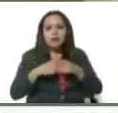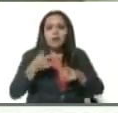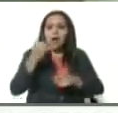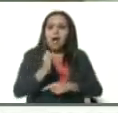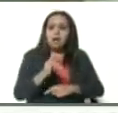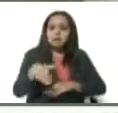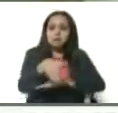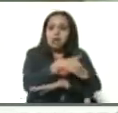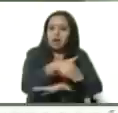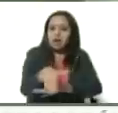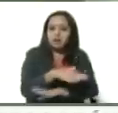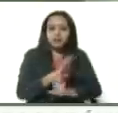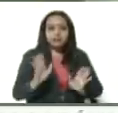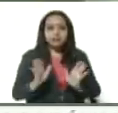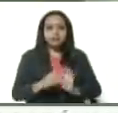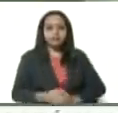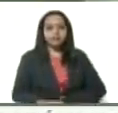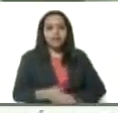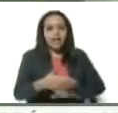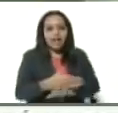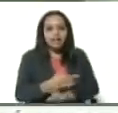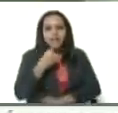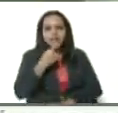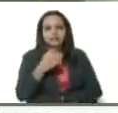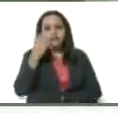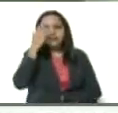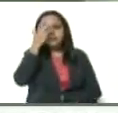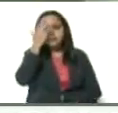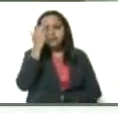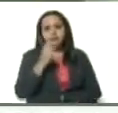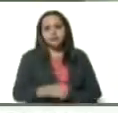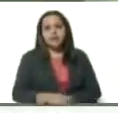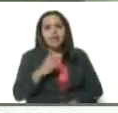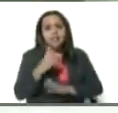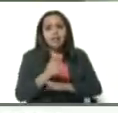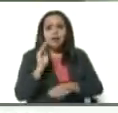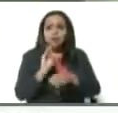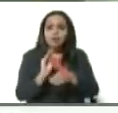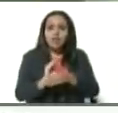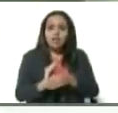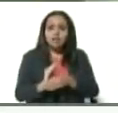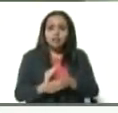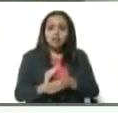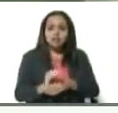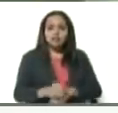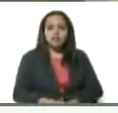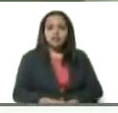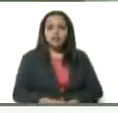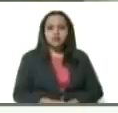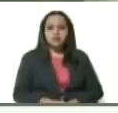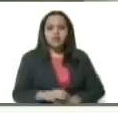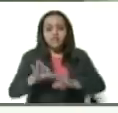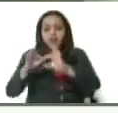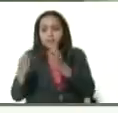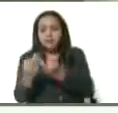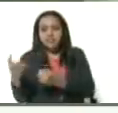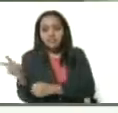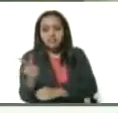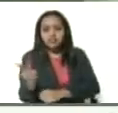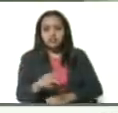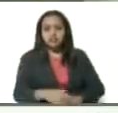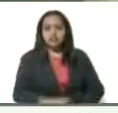ahí. Es lo que yo decía. Hay que cuidarse. Ustedes tienen que convencer, querida familia de Venezuela,